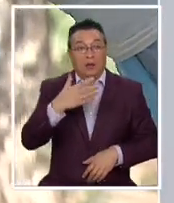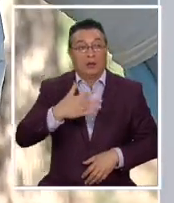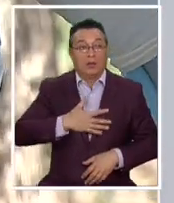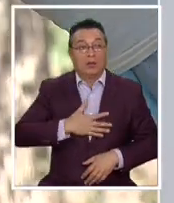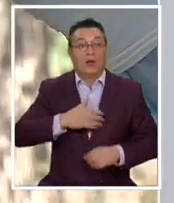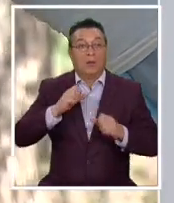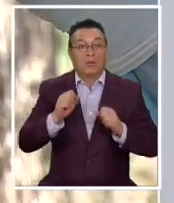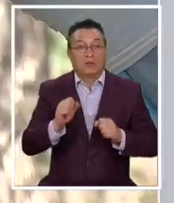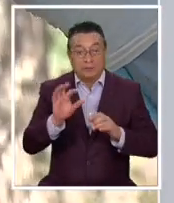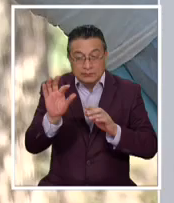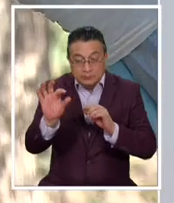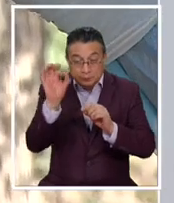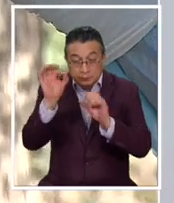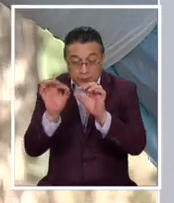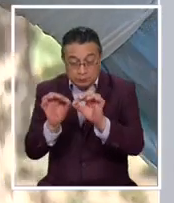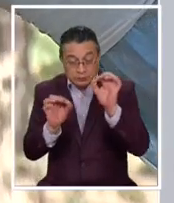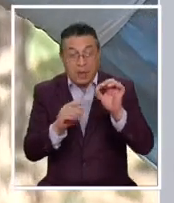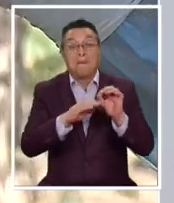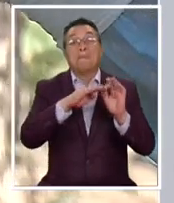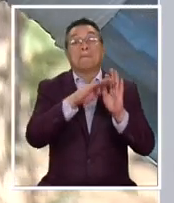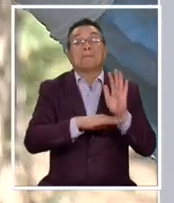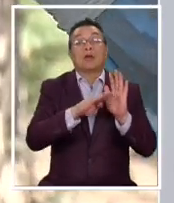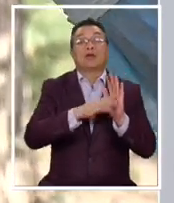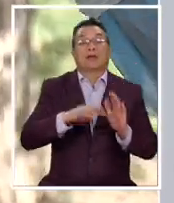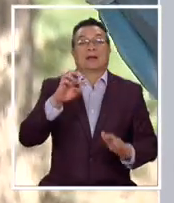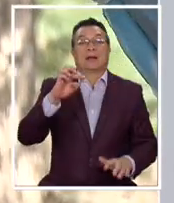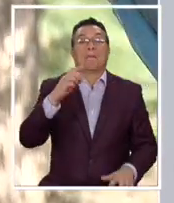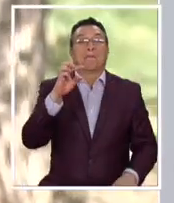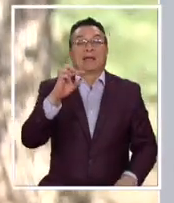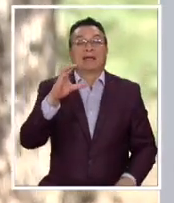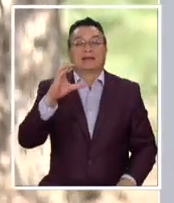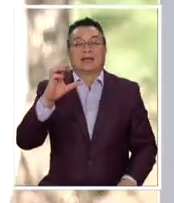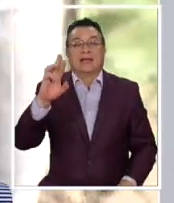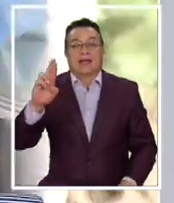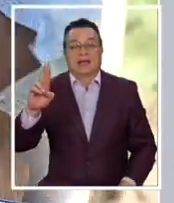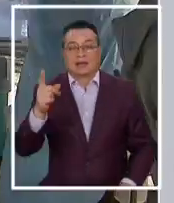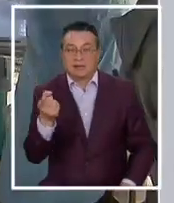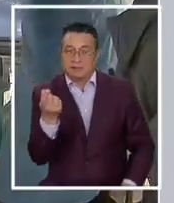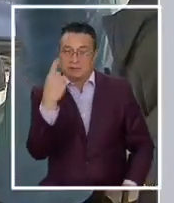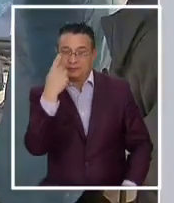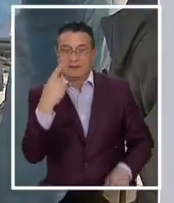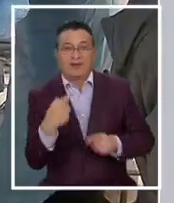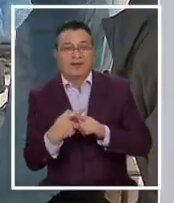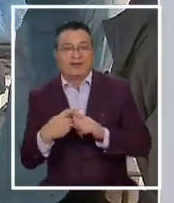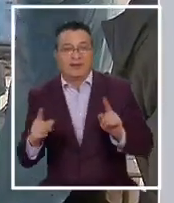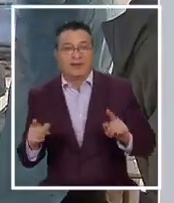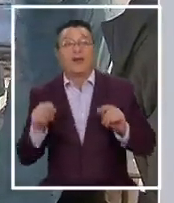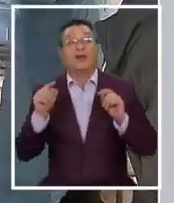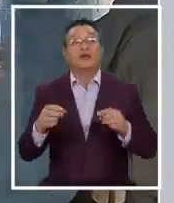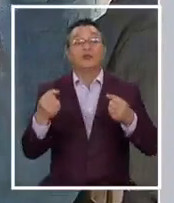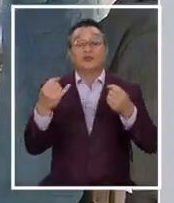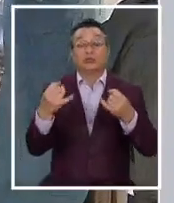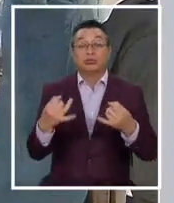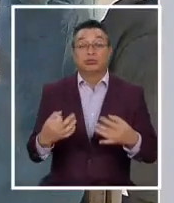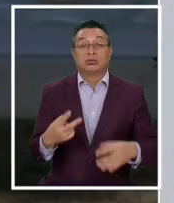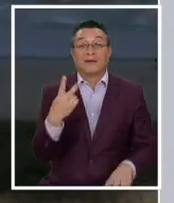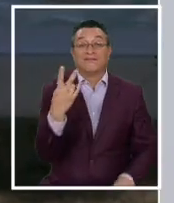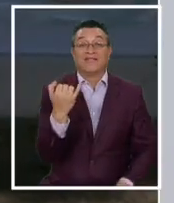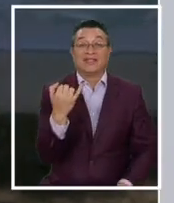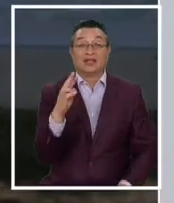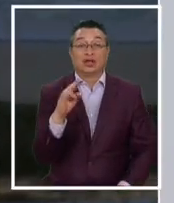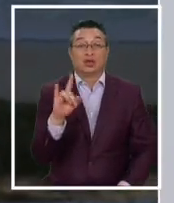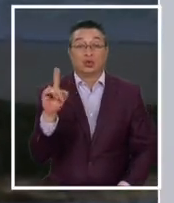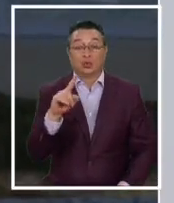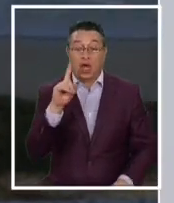detectar la presencia, es menor que la de la PCR. Por lo tanto, la cantidad de virus que tiene que haber